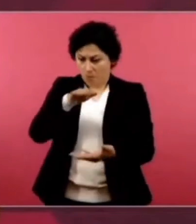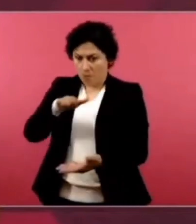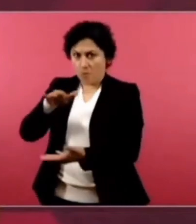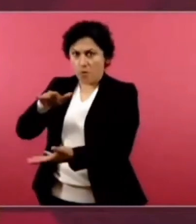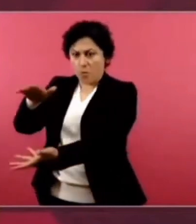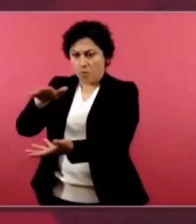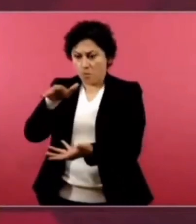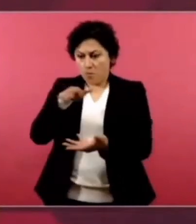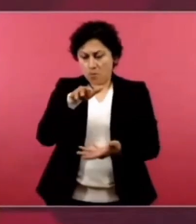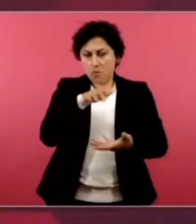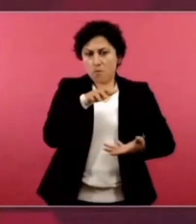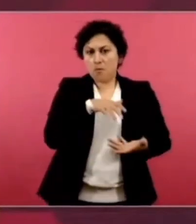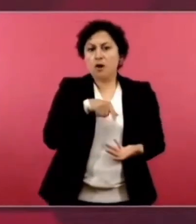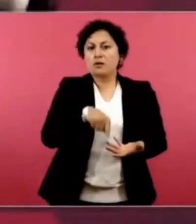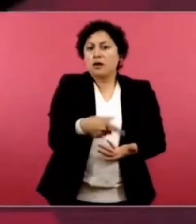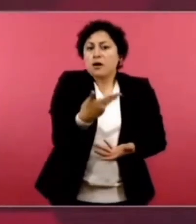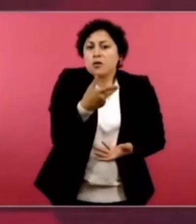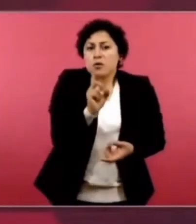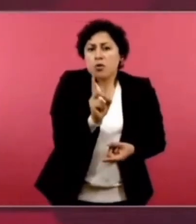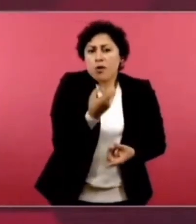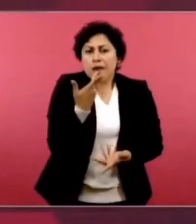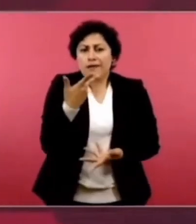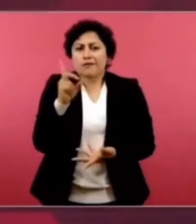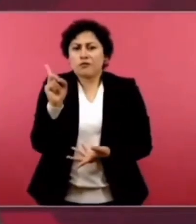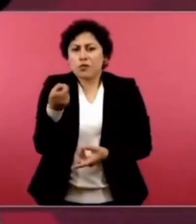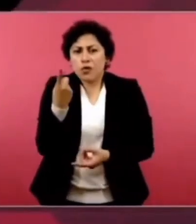hasta menos. Entonces,